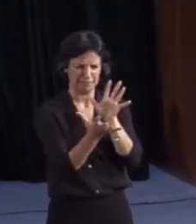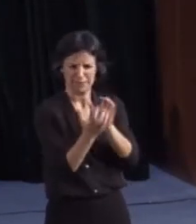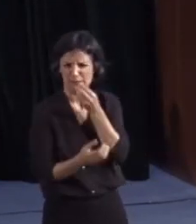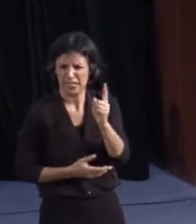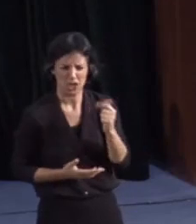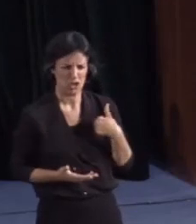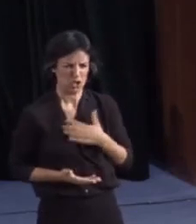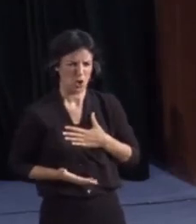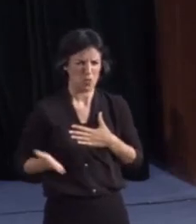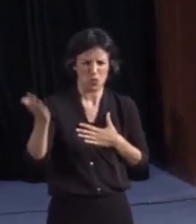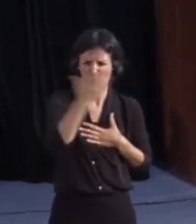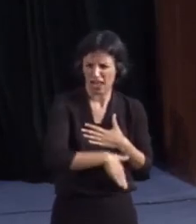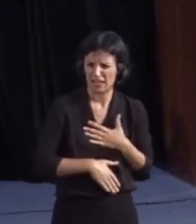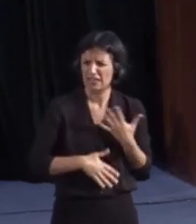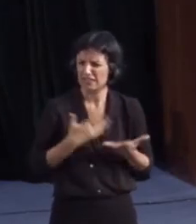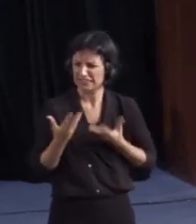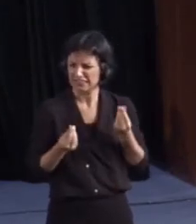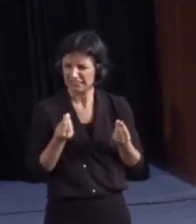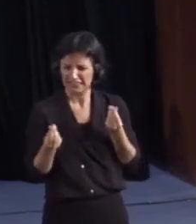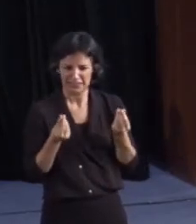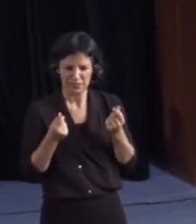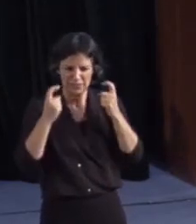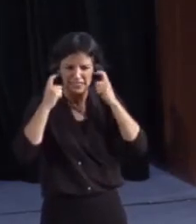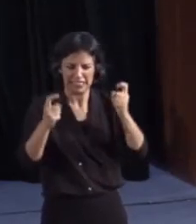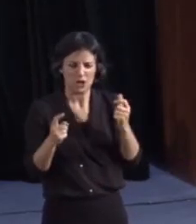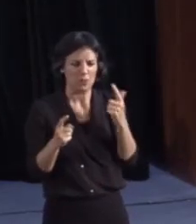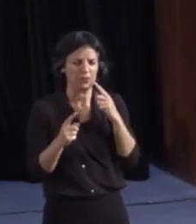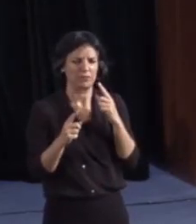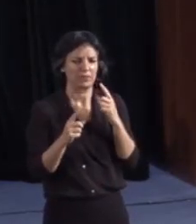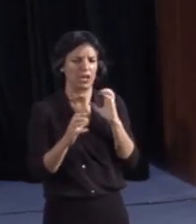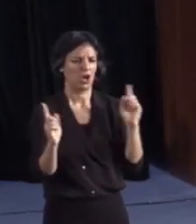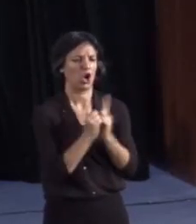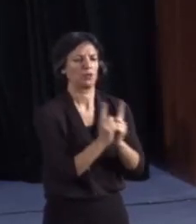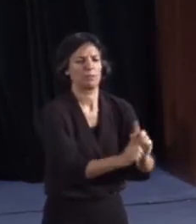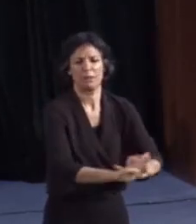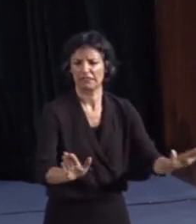incómoda y se intenta limitar lo máximo posible.